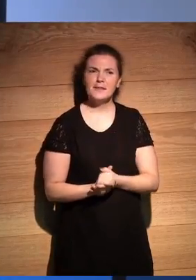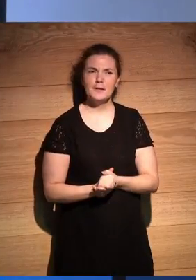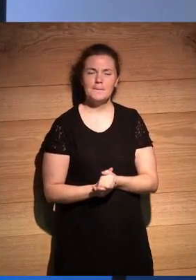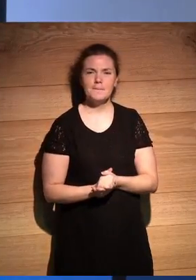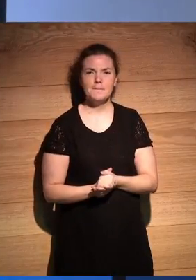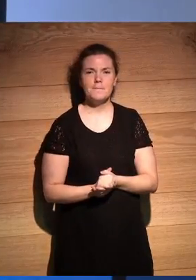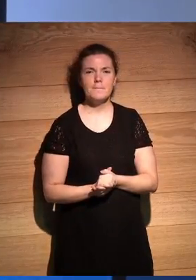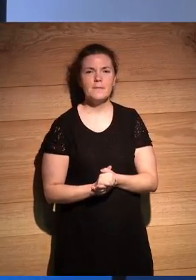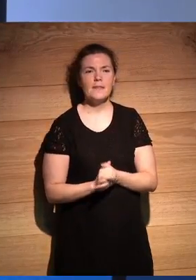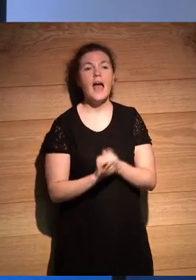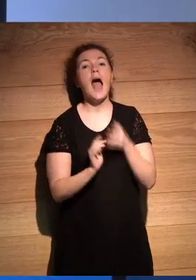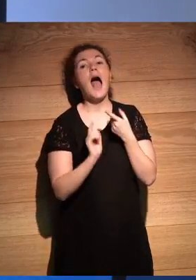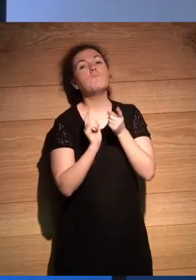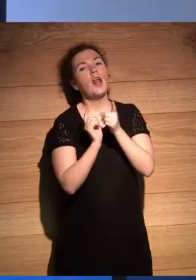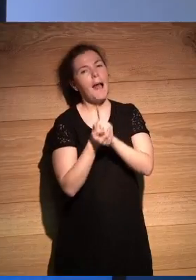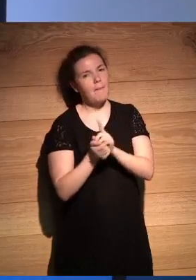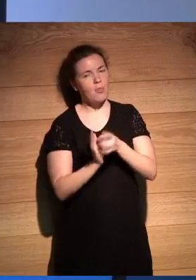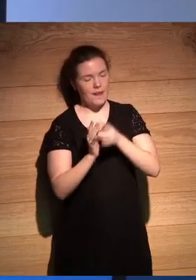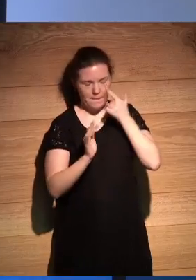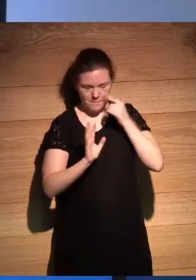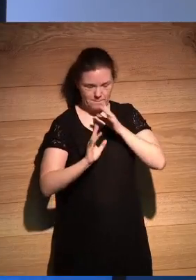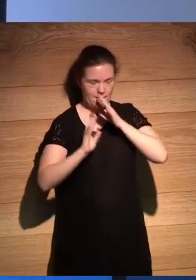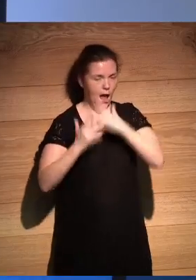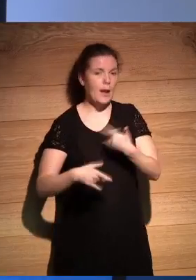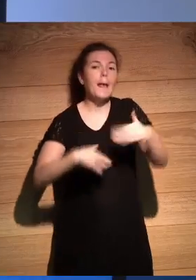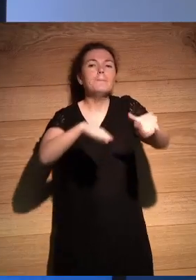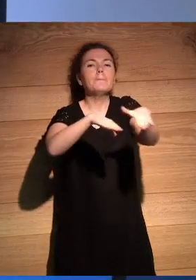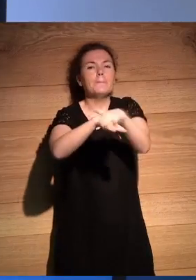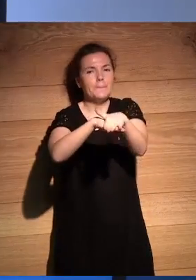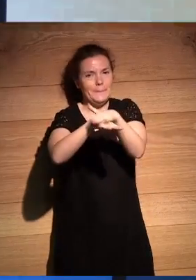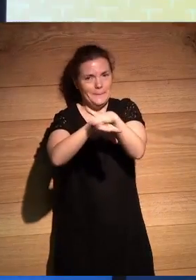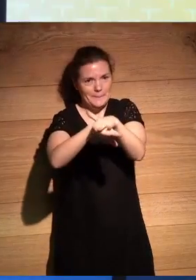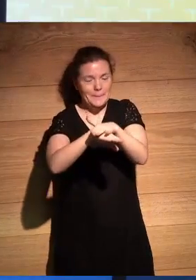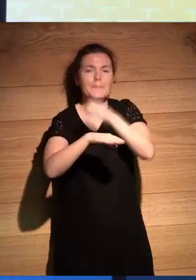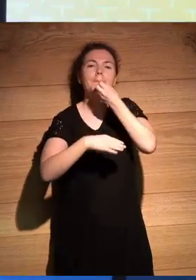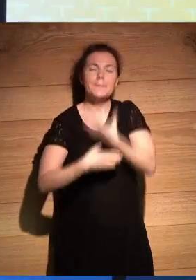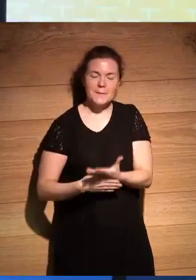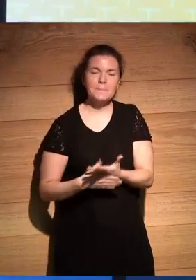Ha cambiado de resolución. Ahora. Perfecto. Disculpad, ¿eh? Bueno,